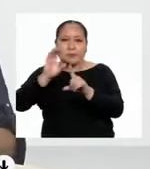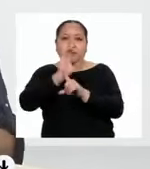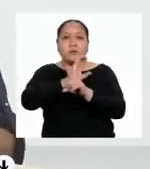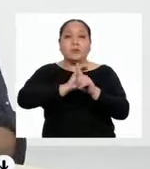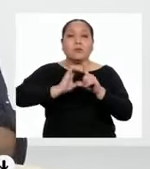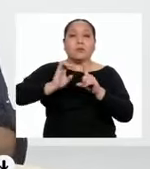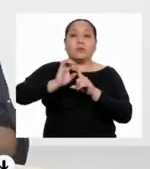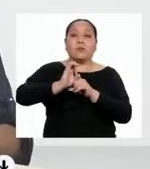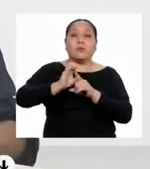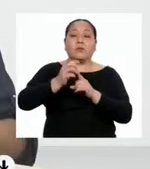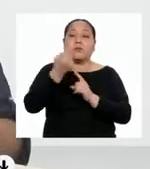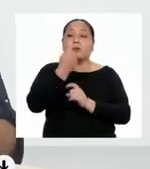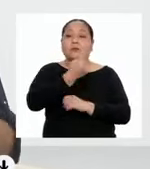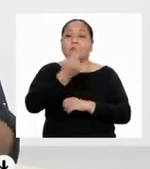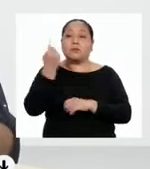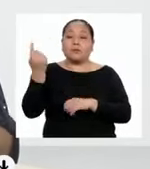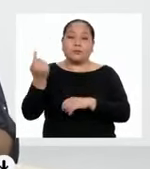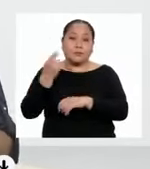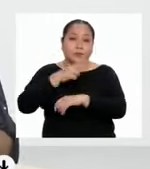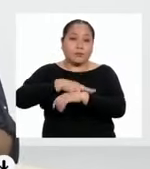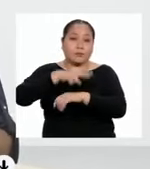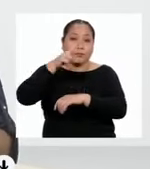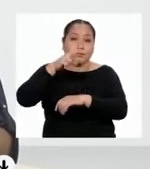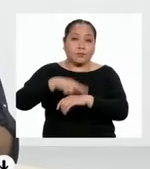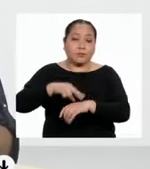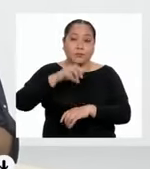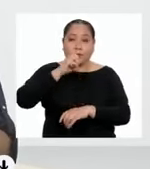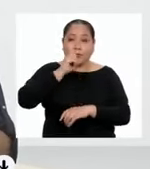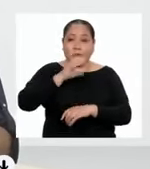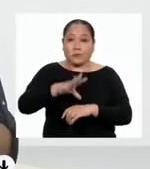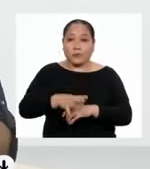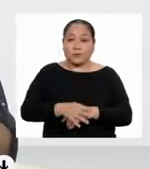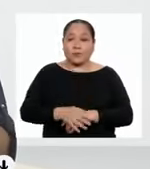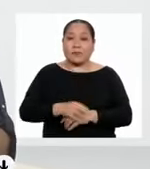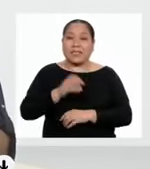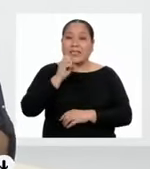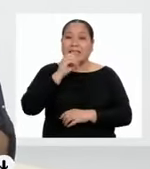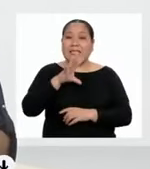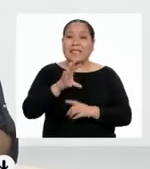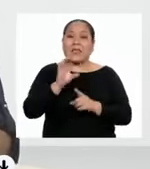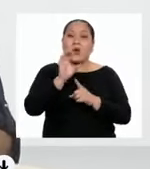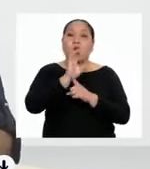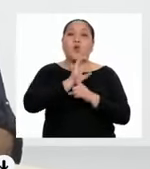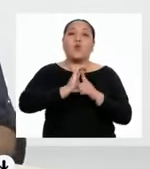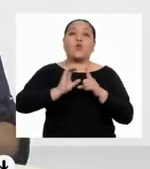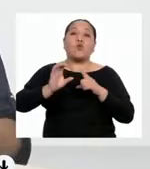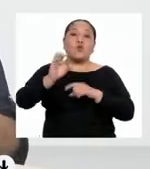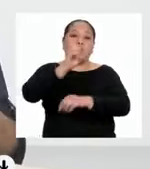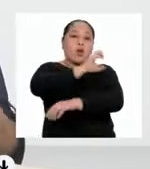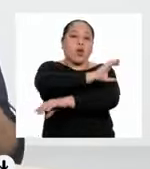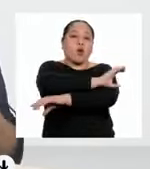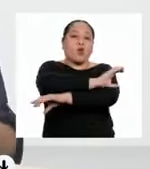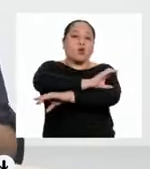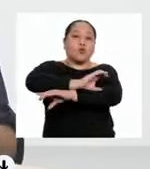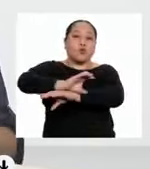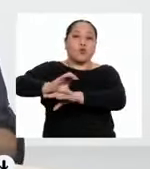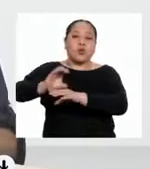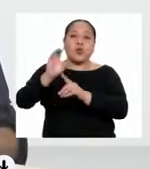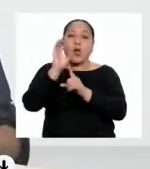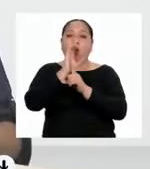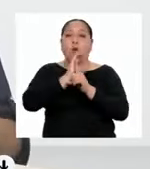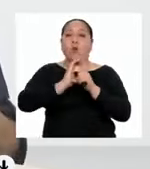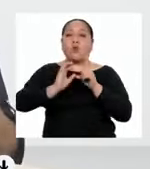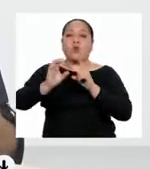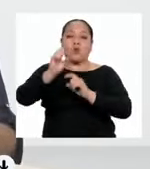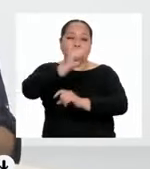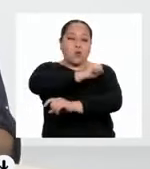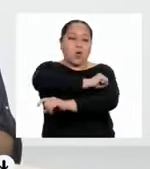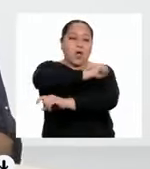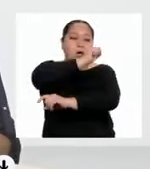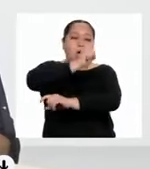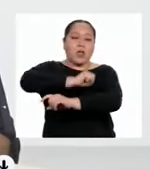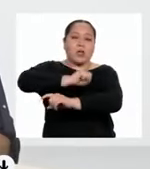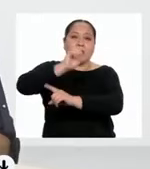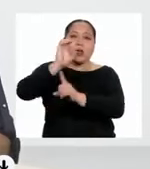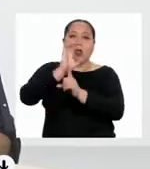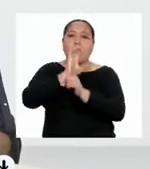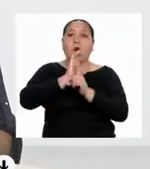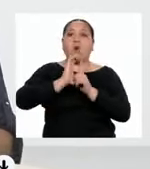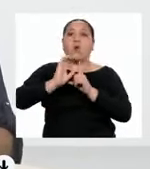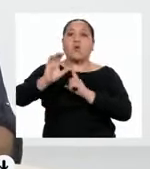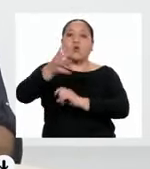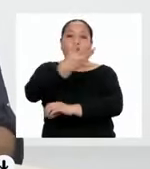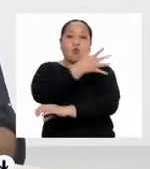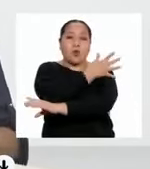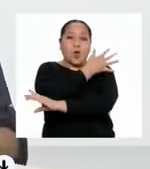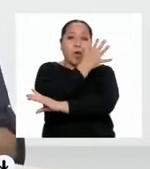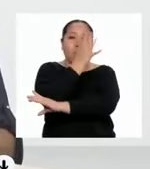regiones. Por eso se habla de una cultura costera, una andina y una amazónica.